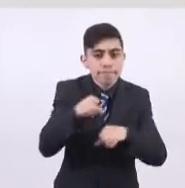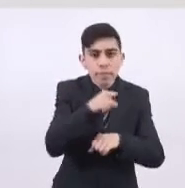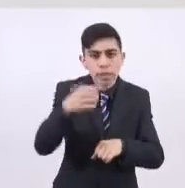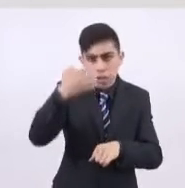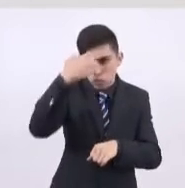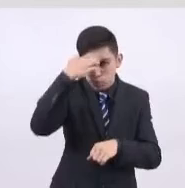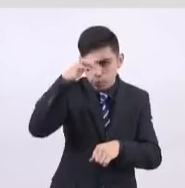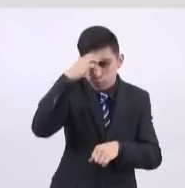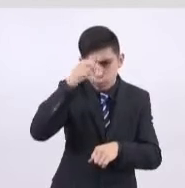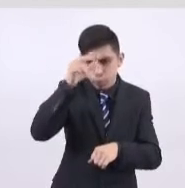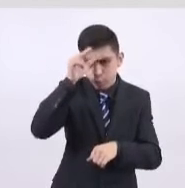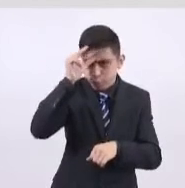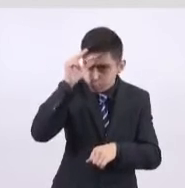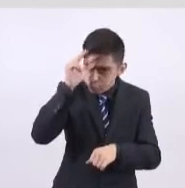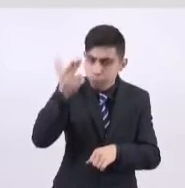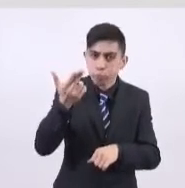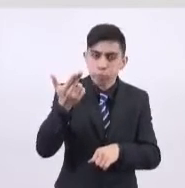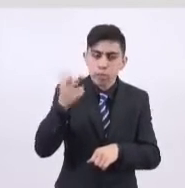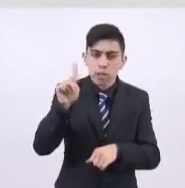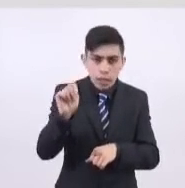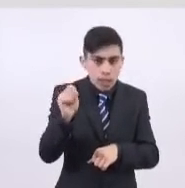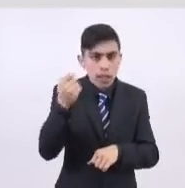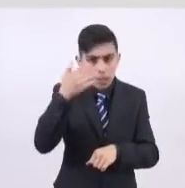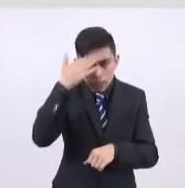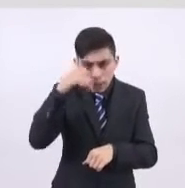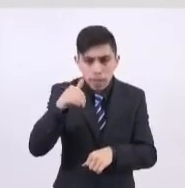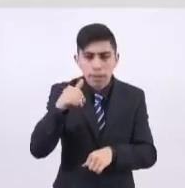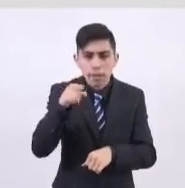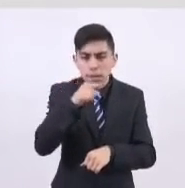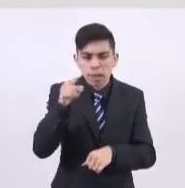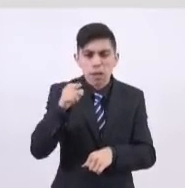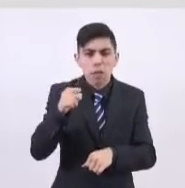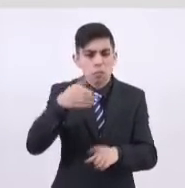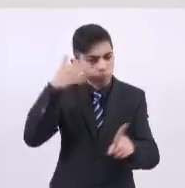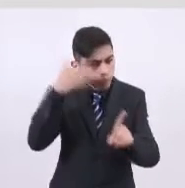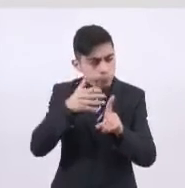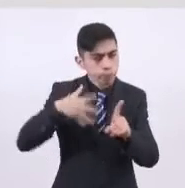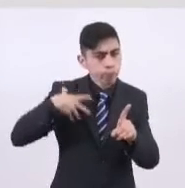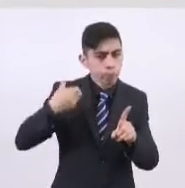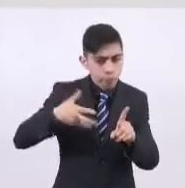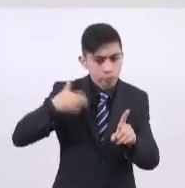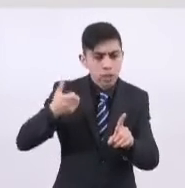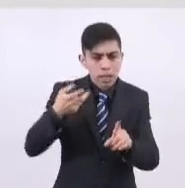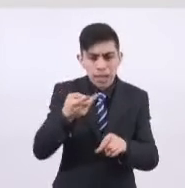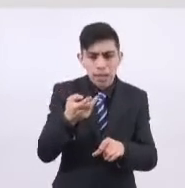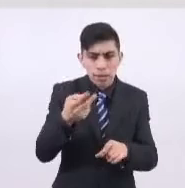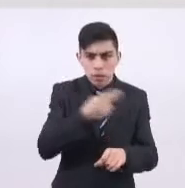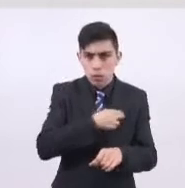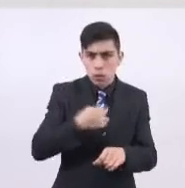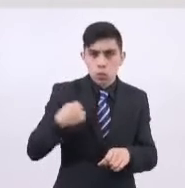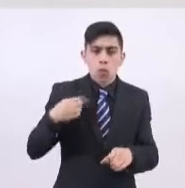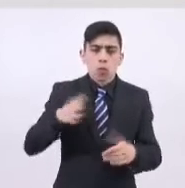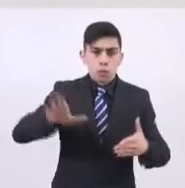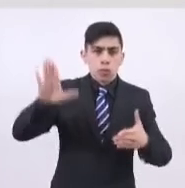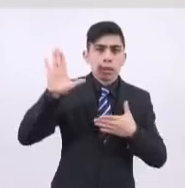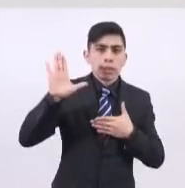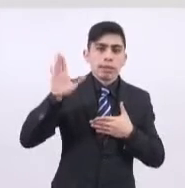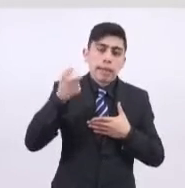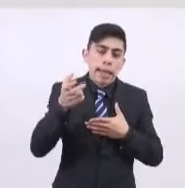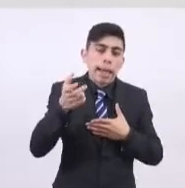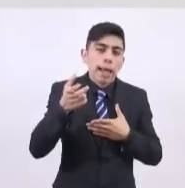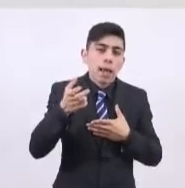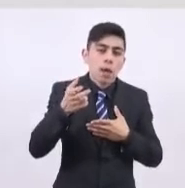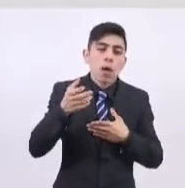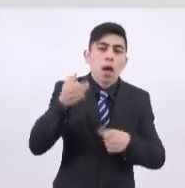por su capacidad técnica y por su dedicación. Esta es la garantía de éxito que tenemos en las